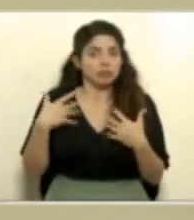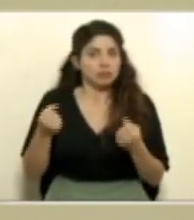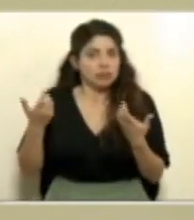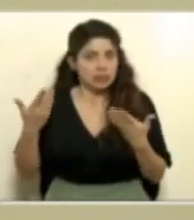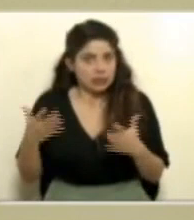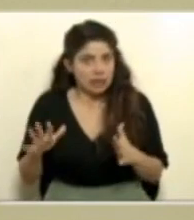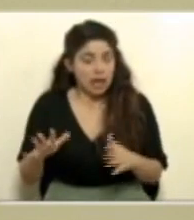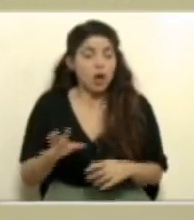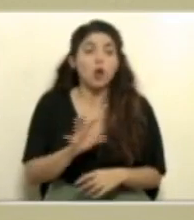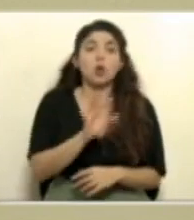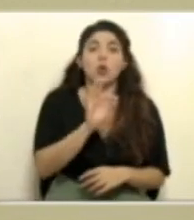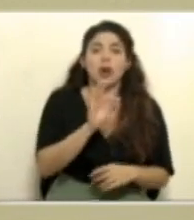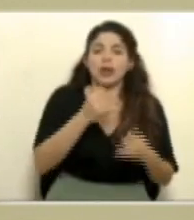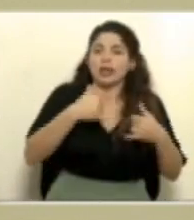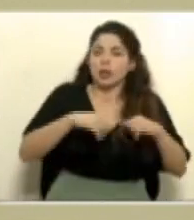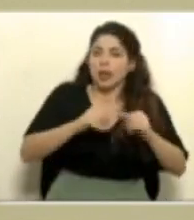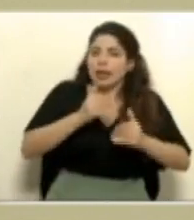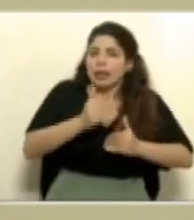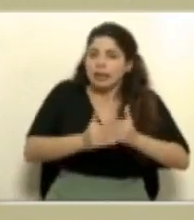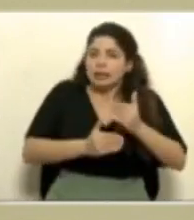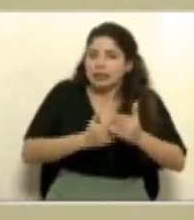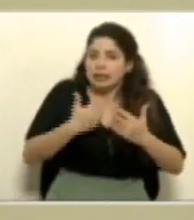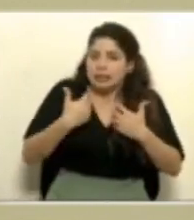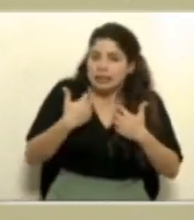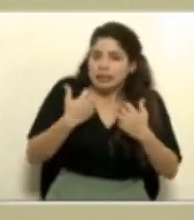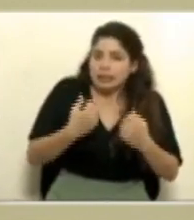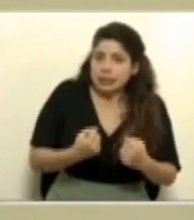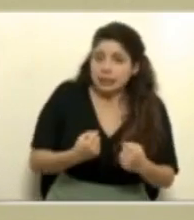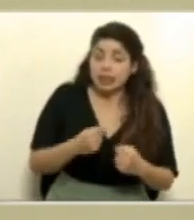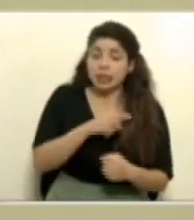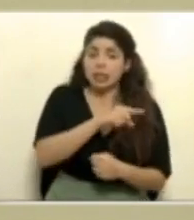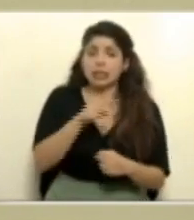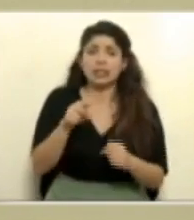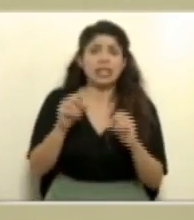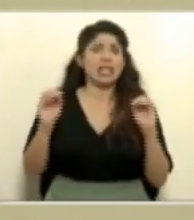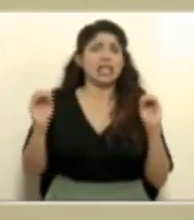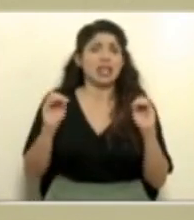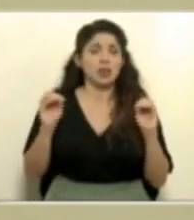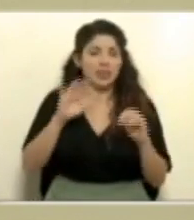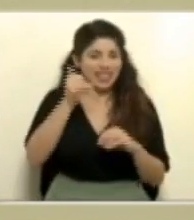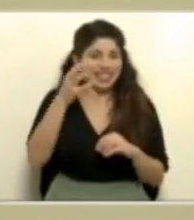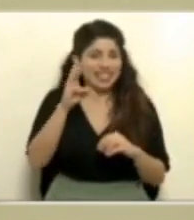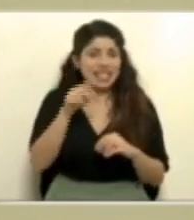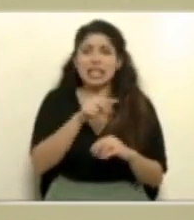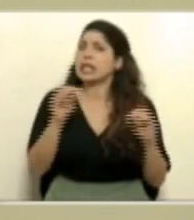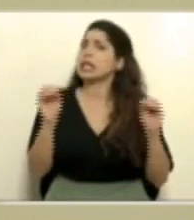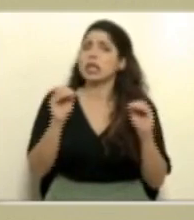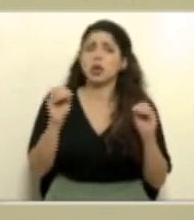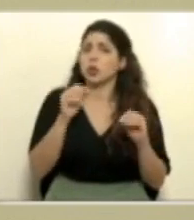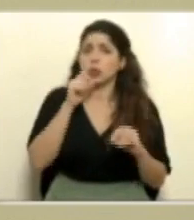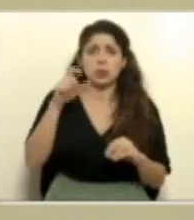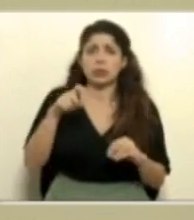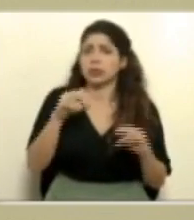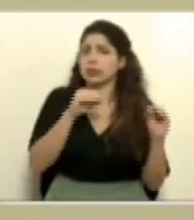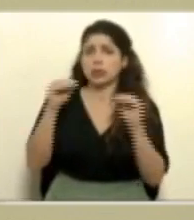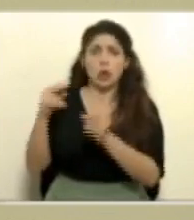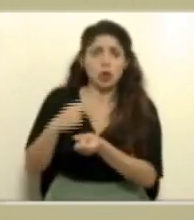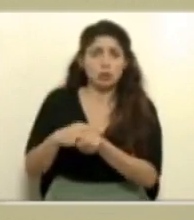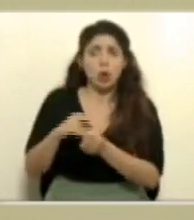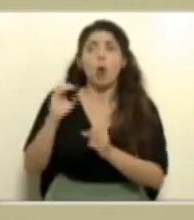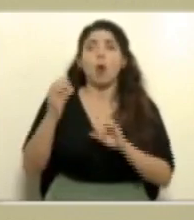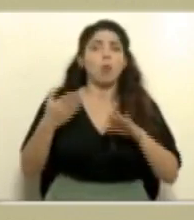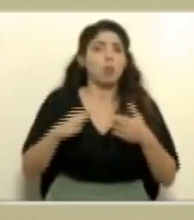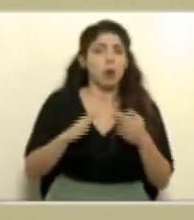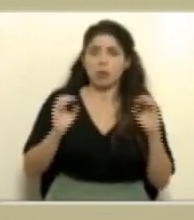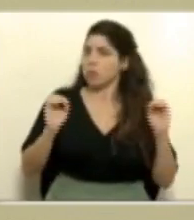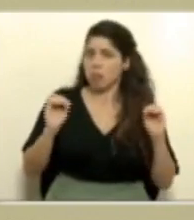aún están en proceso de recuperación, ninguna de las personas, estas 16, ha requerido hospitalización ni ha fallecido.